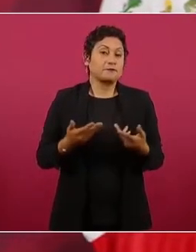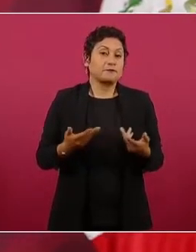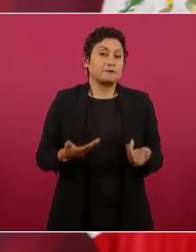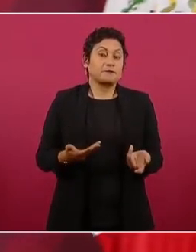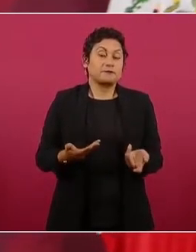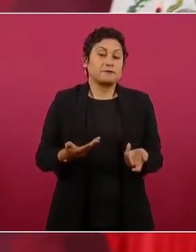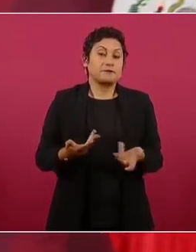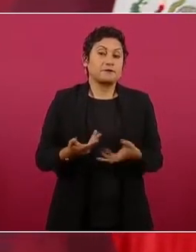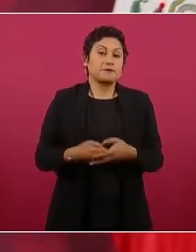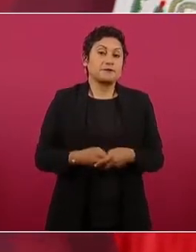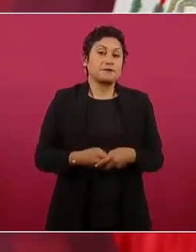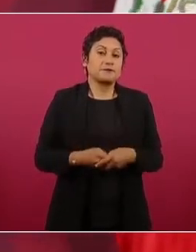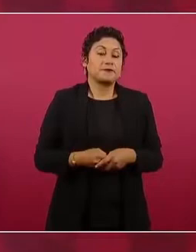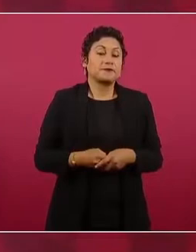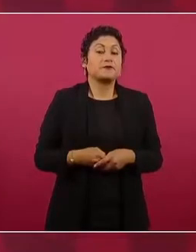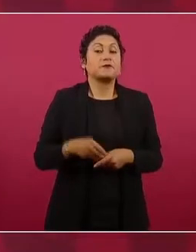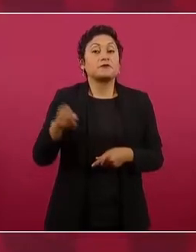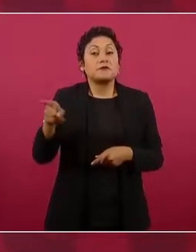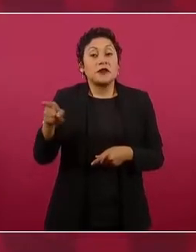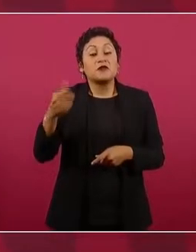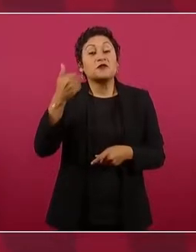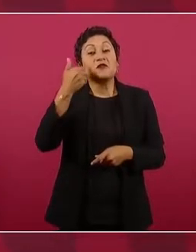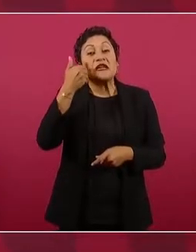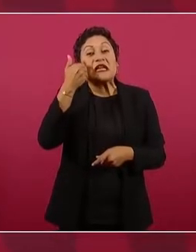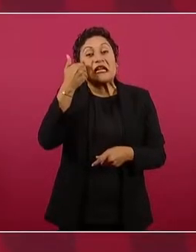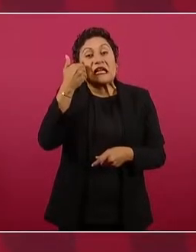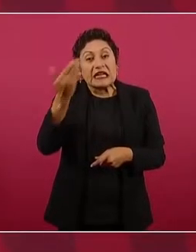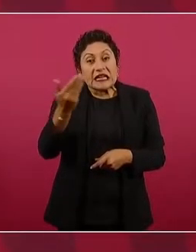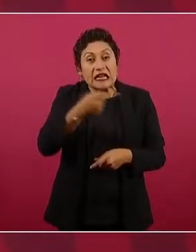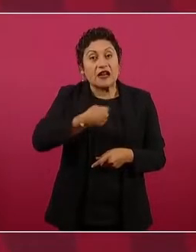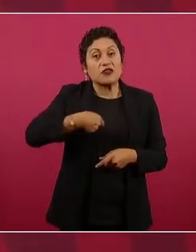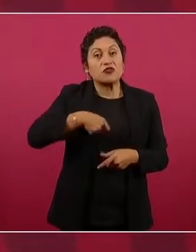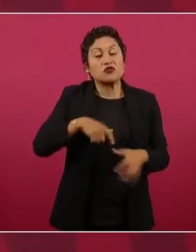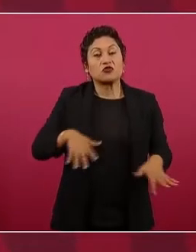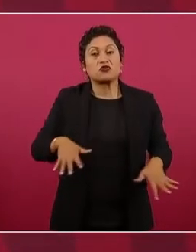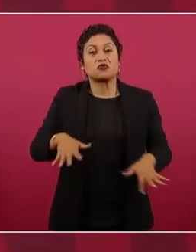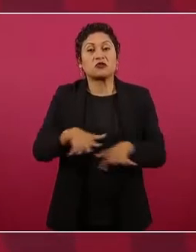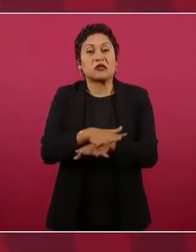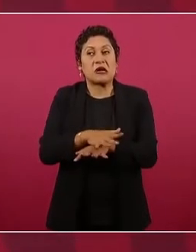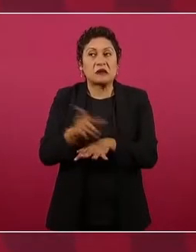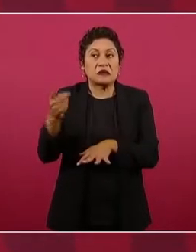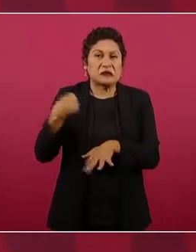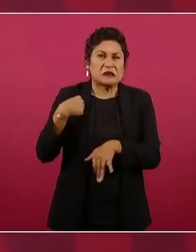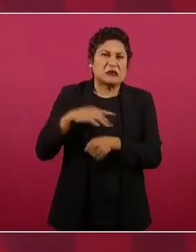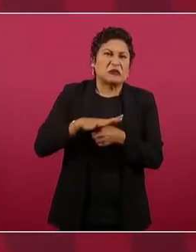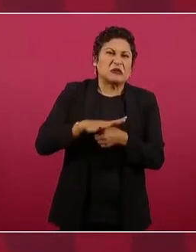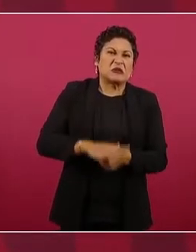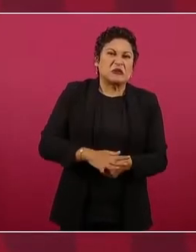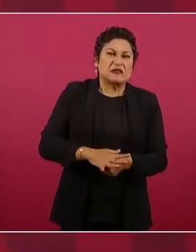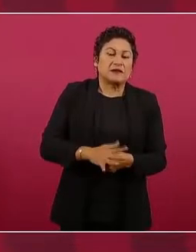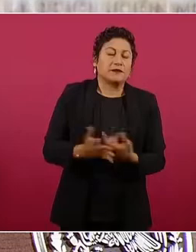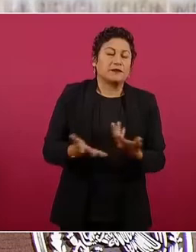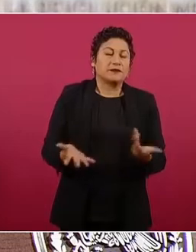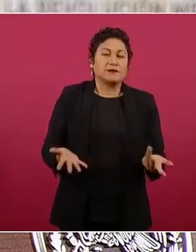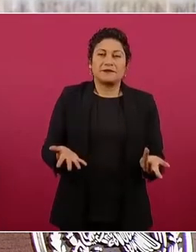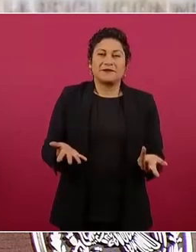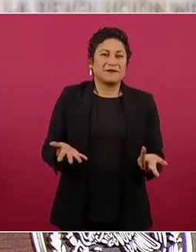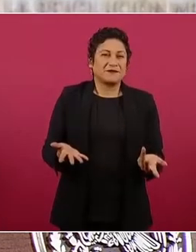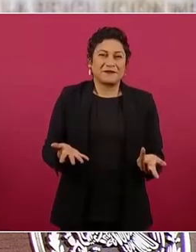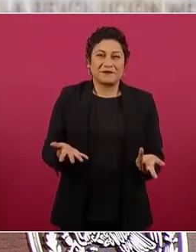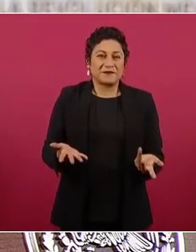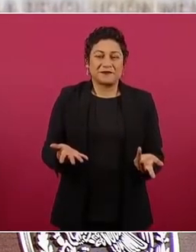presionarnos, pero hay cosas que no se pueden